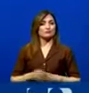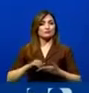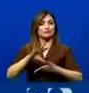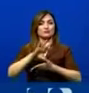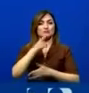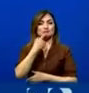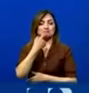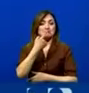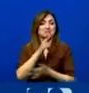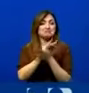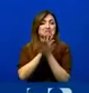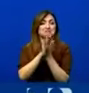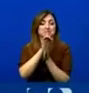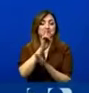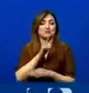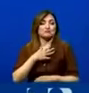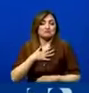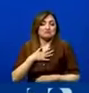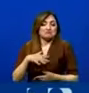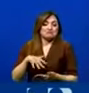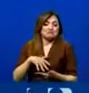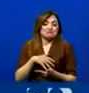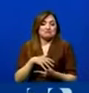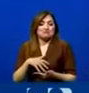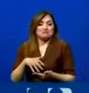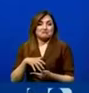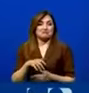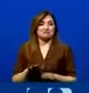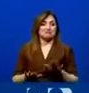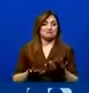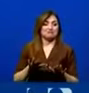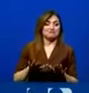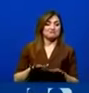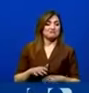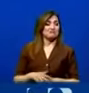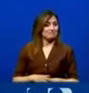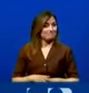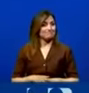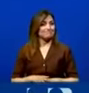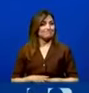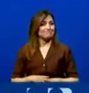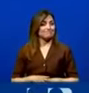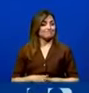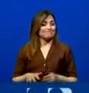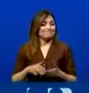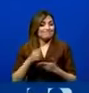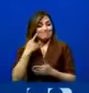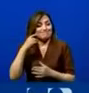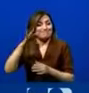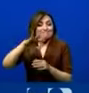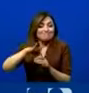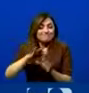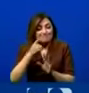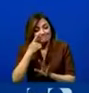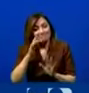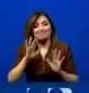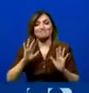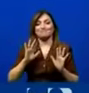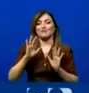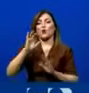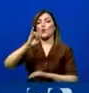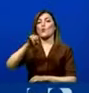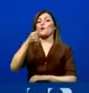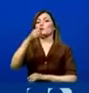Nacional. Tengo mis dudas de que ese sea el escenario con el cual se va a llegar a la votación que probablemente se produzca el día